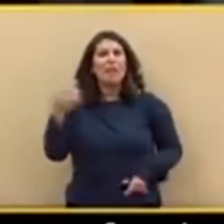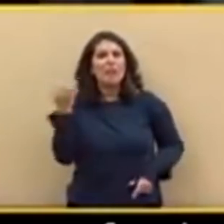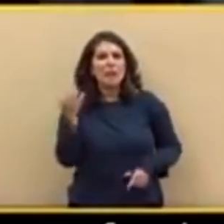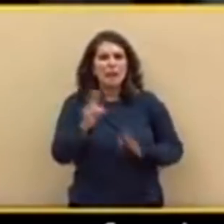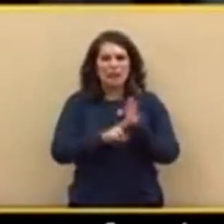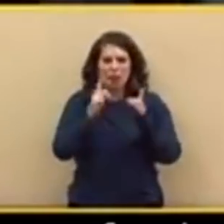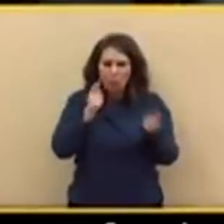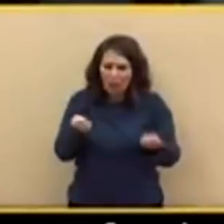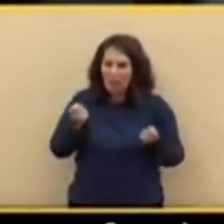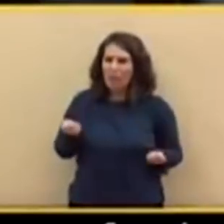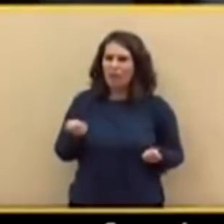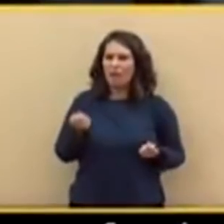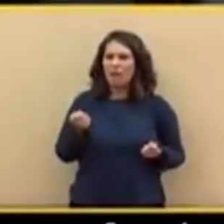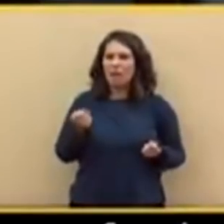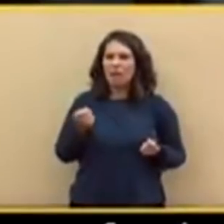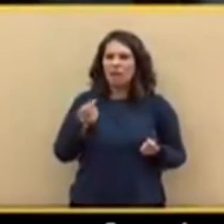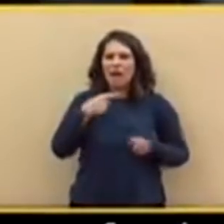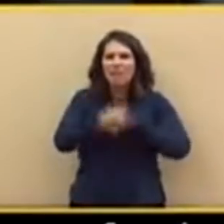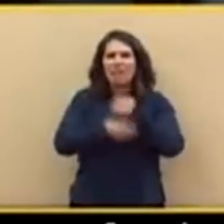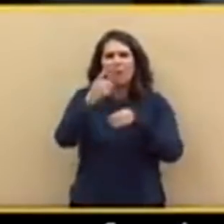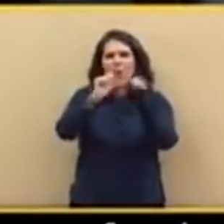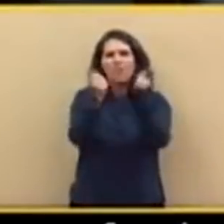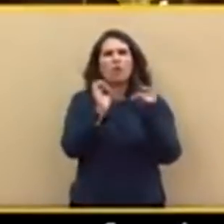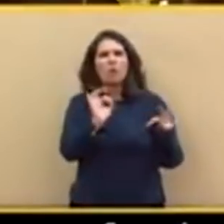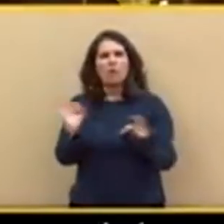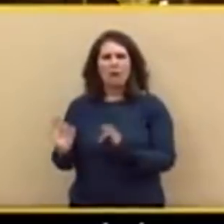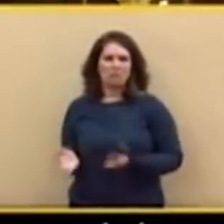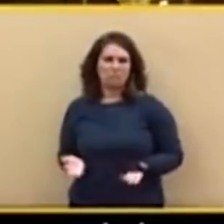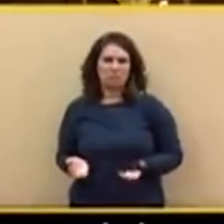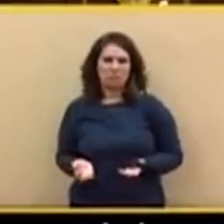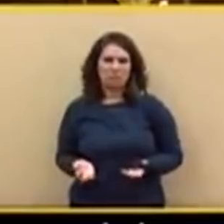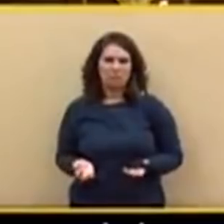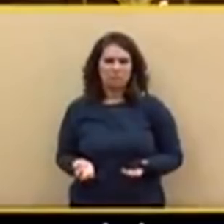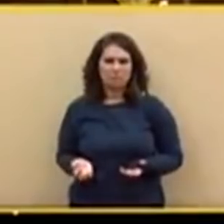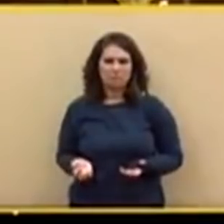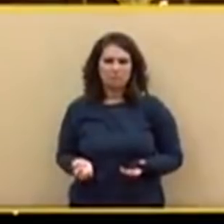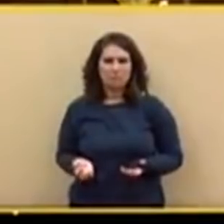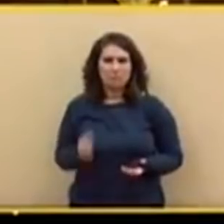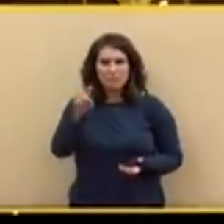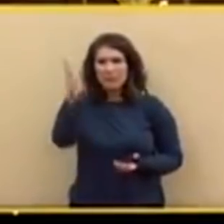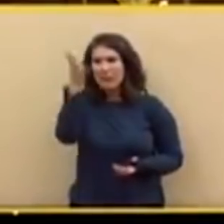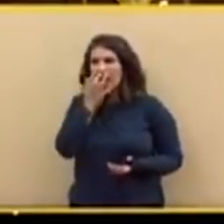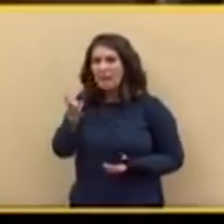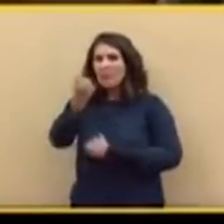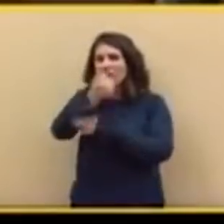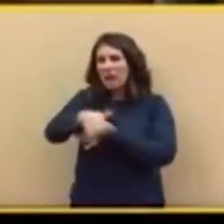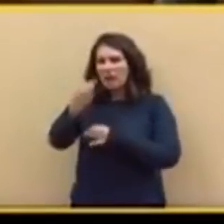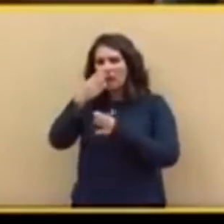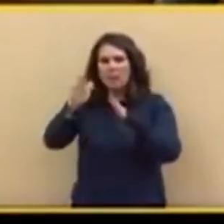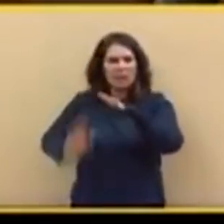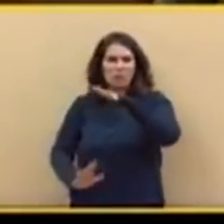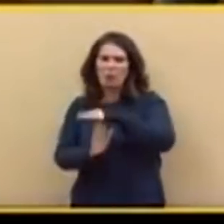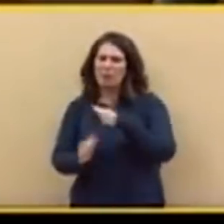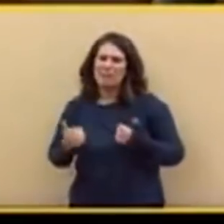debe producirse de una determinada manera. Debemos detener esa tragedia en el Mediterráneo inmediatamente,